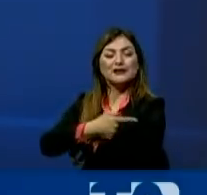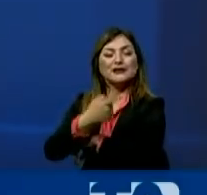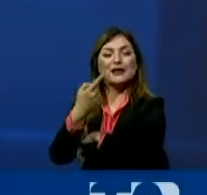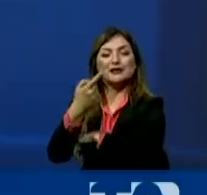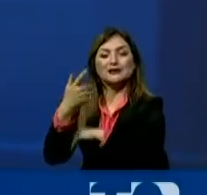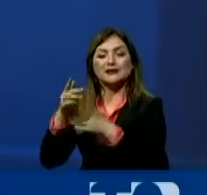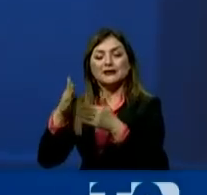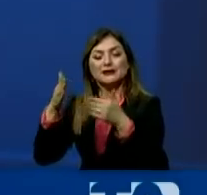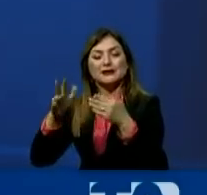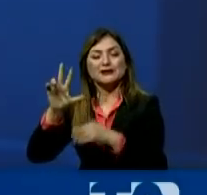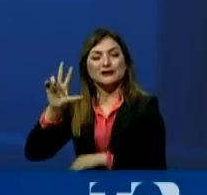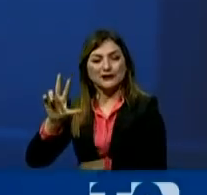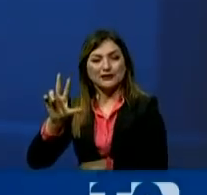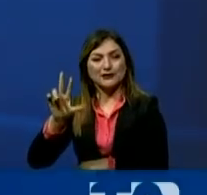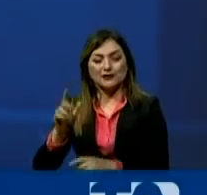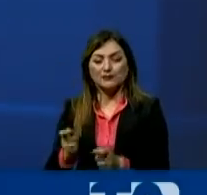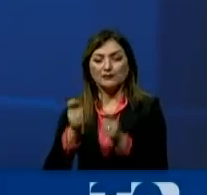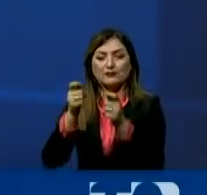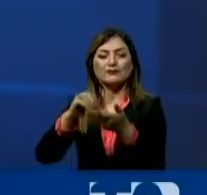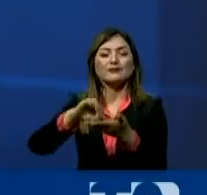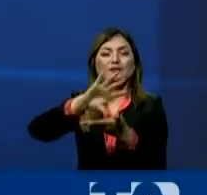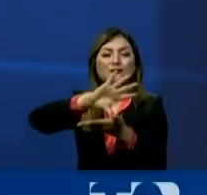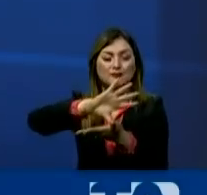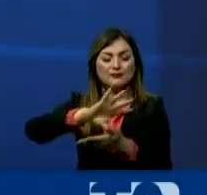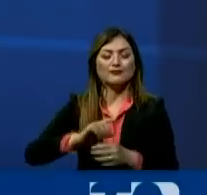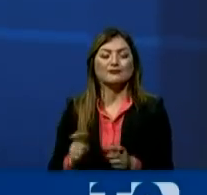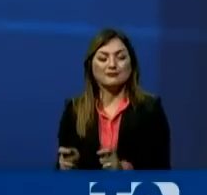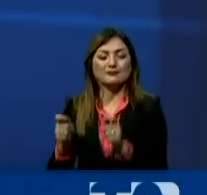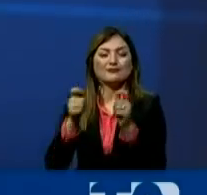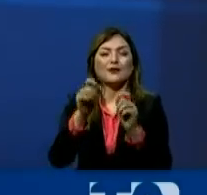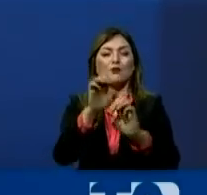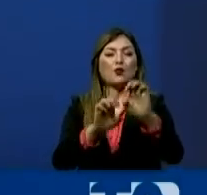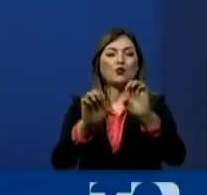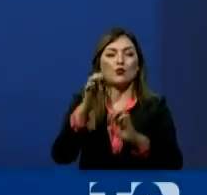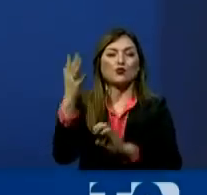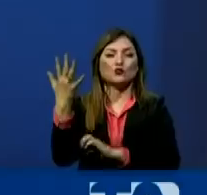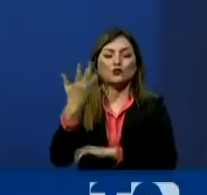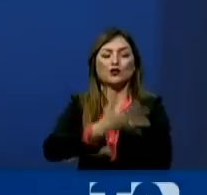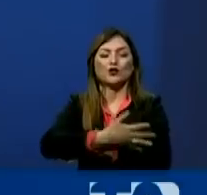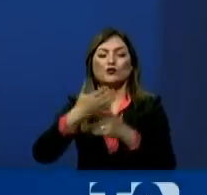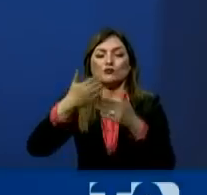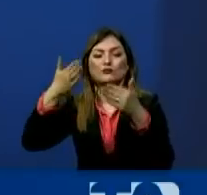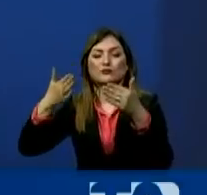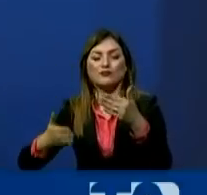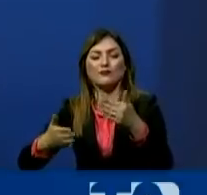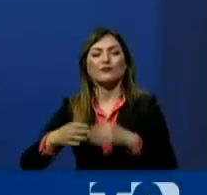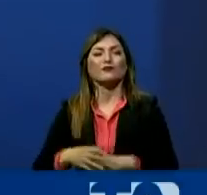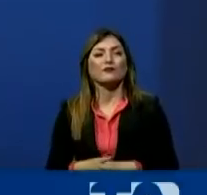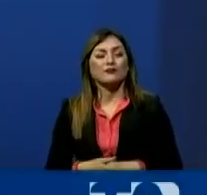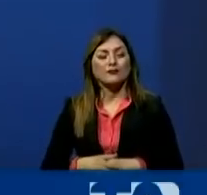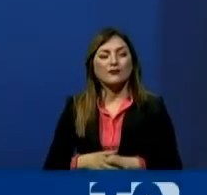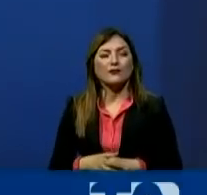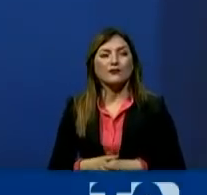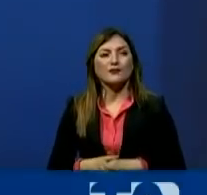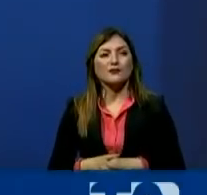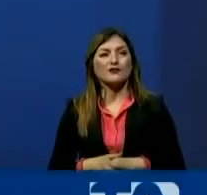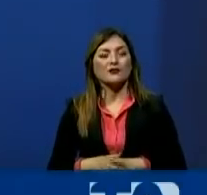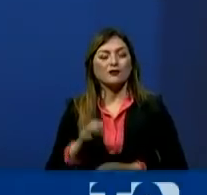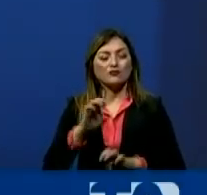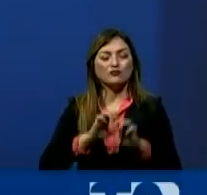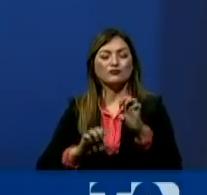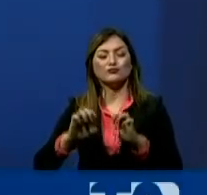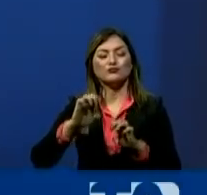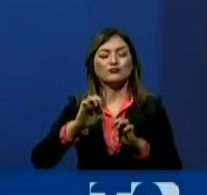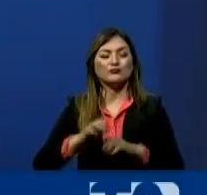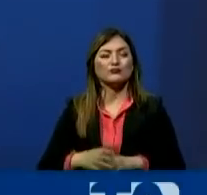para remitir al CAL. Y el CAL para calificar tiene cinco días igualmente para